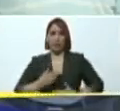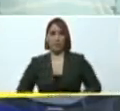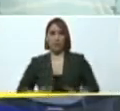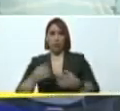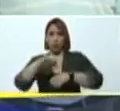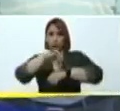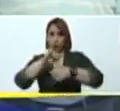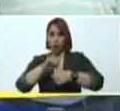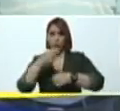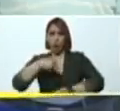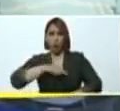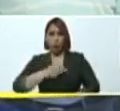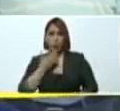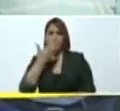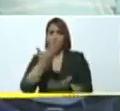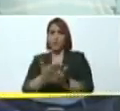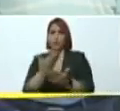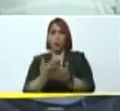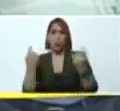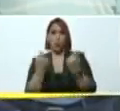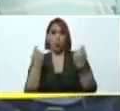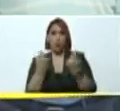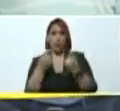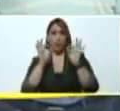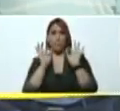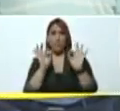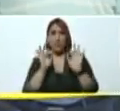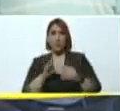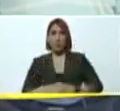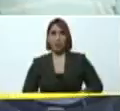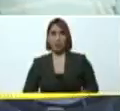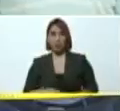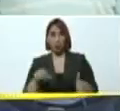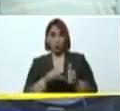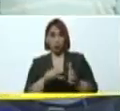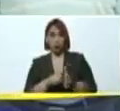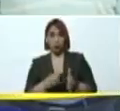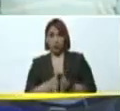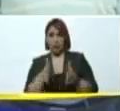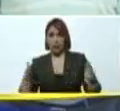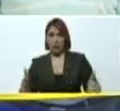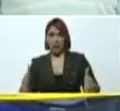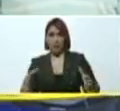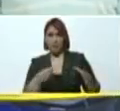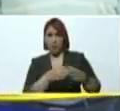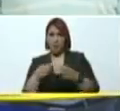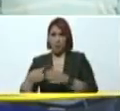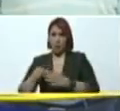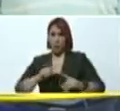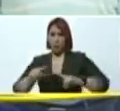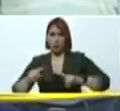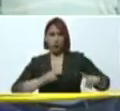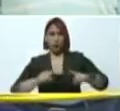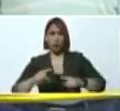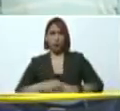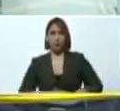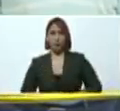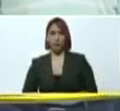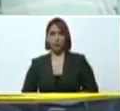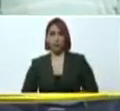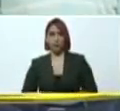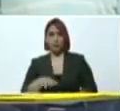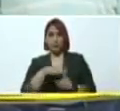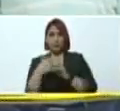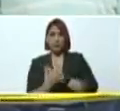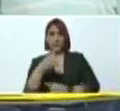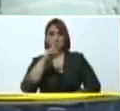Nos planteamos hacer en una jornada especial, donde va a estar un gran equipo multidisciplinario, alrededor de